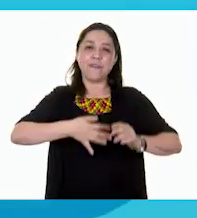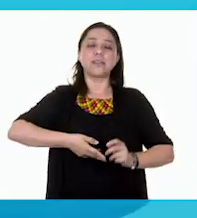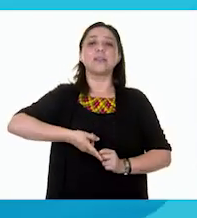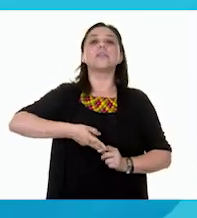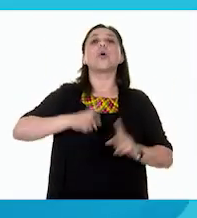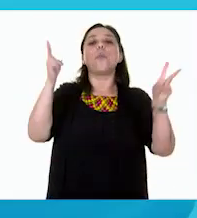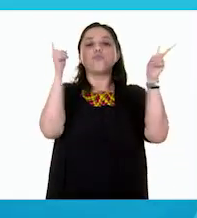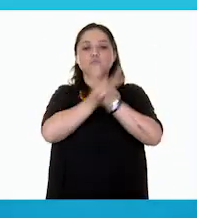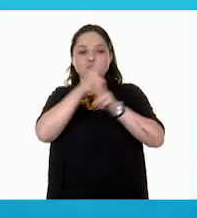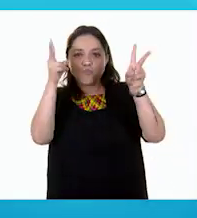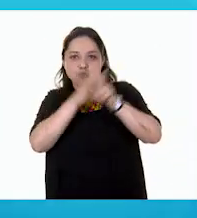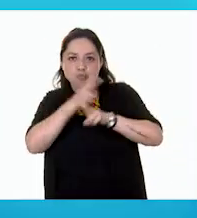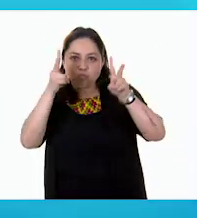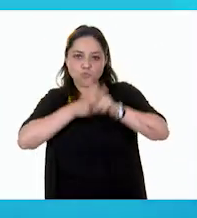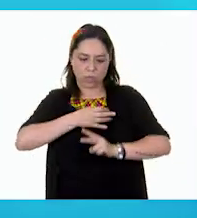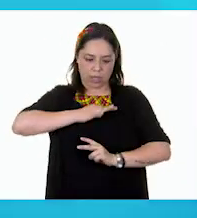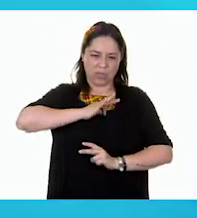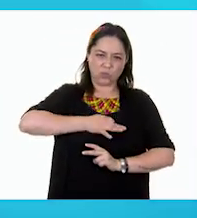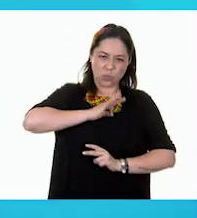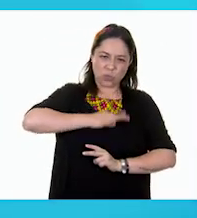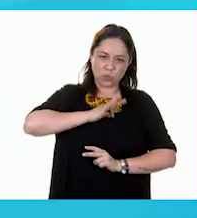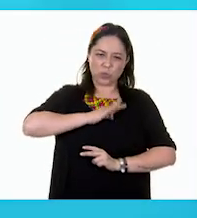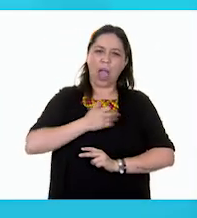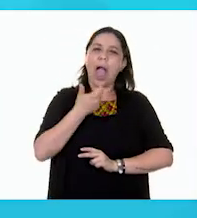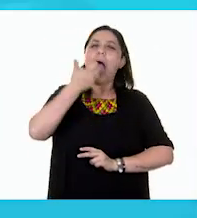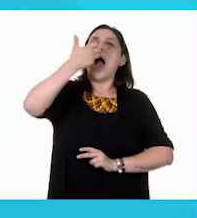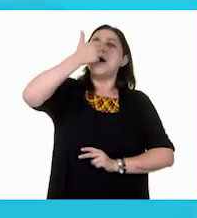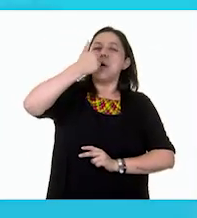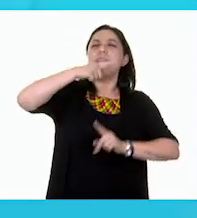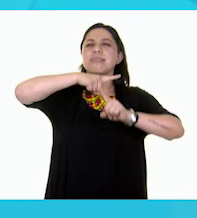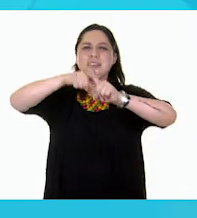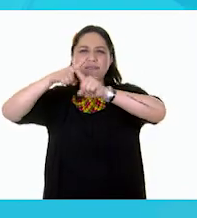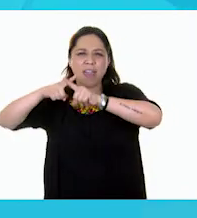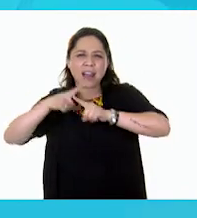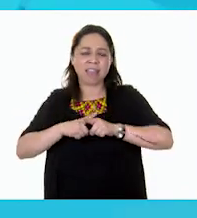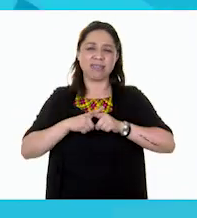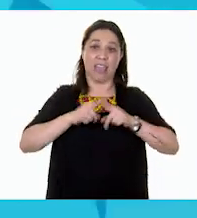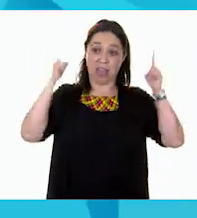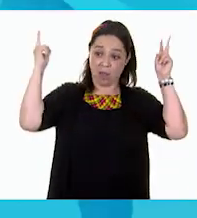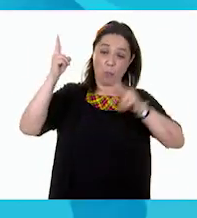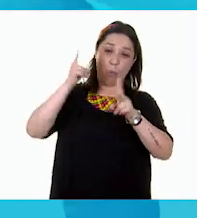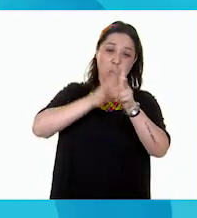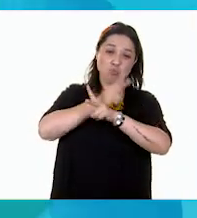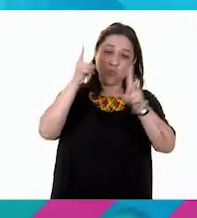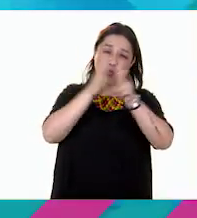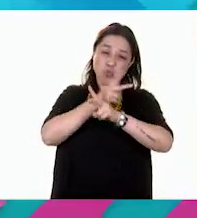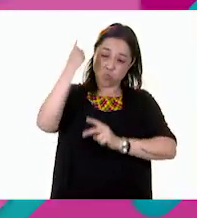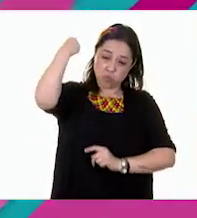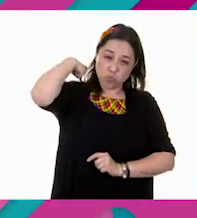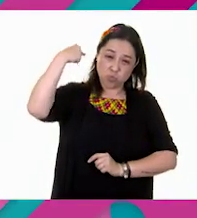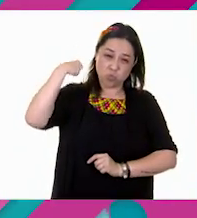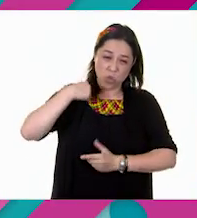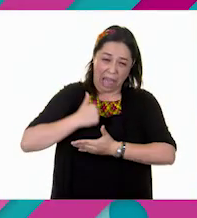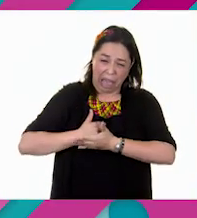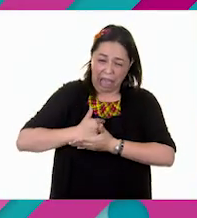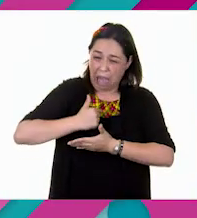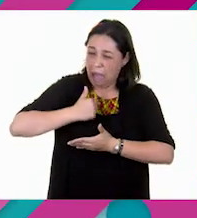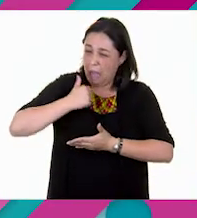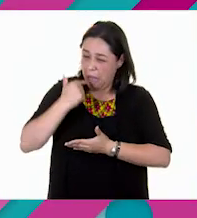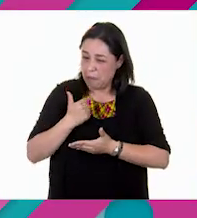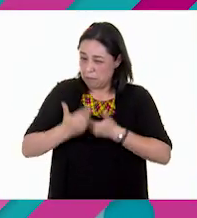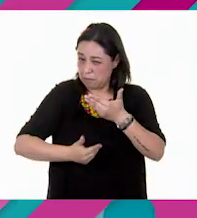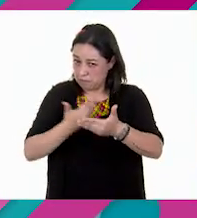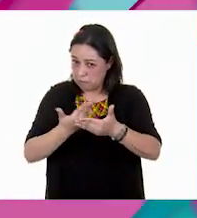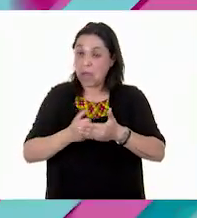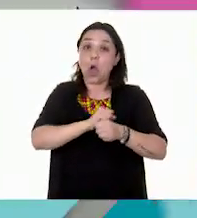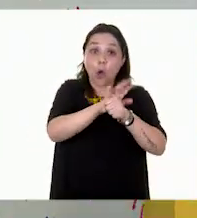agudas, asma, enfermedades pulmonares crónicas y, bueno, lista larga. Así es. La COVID-19